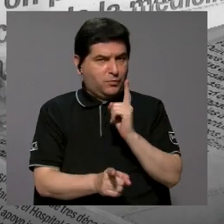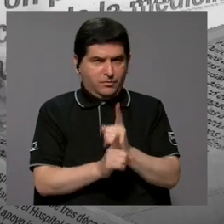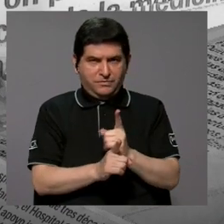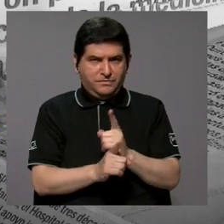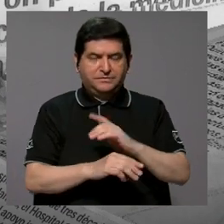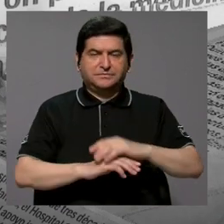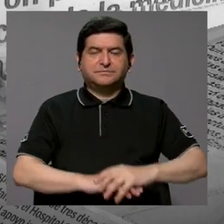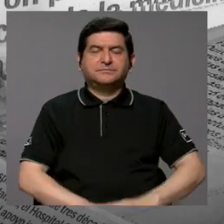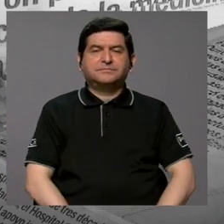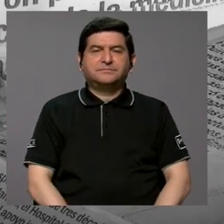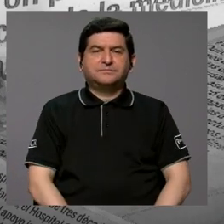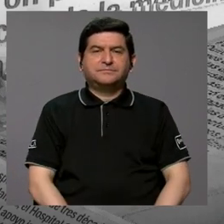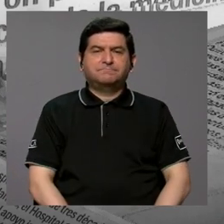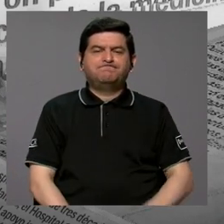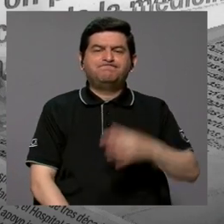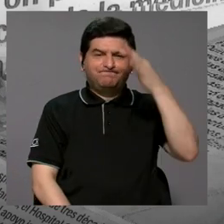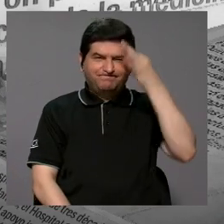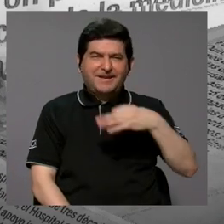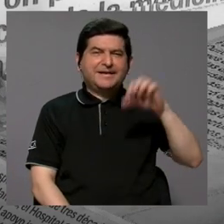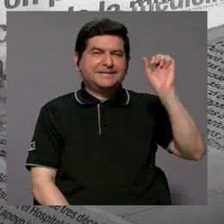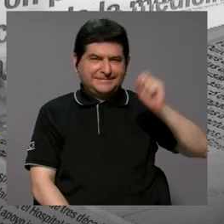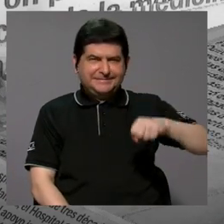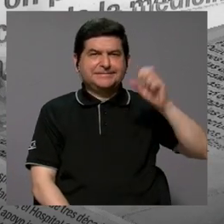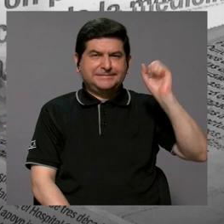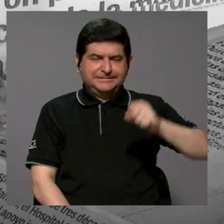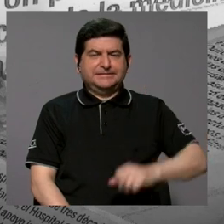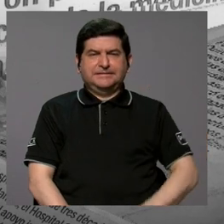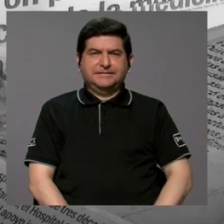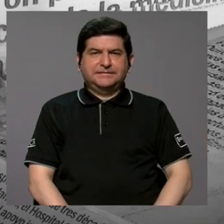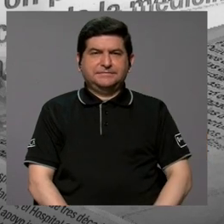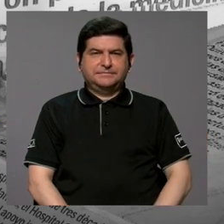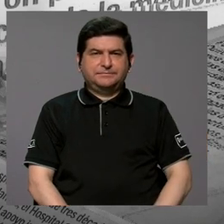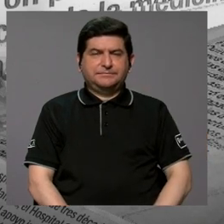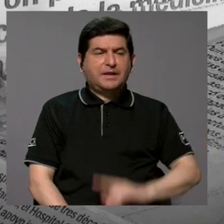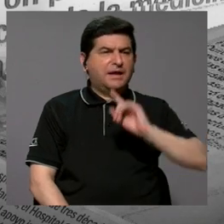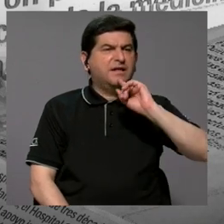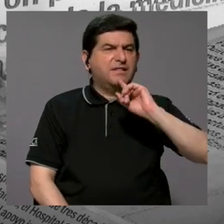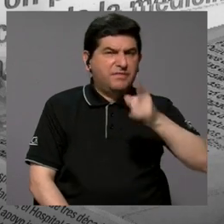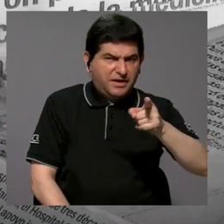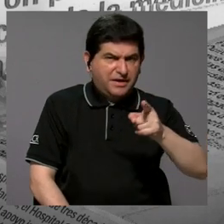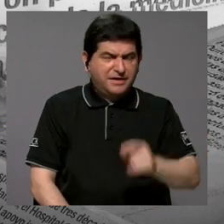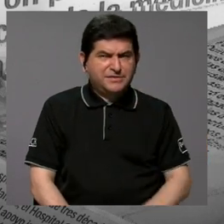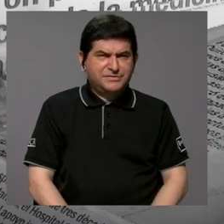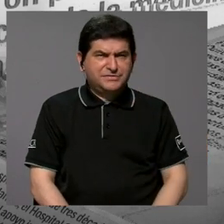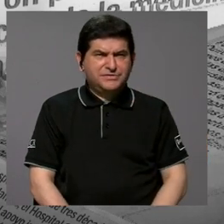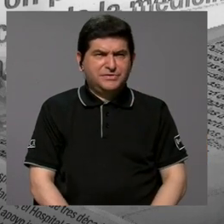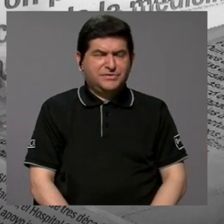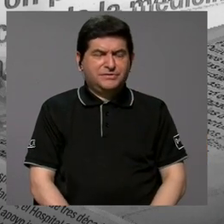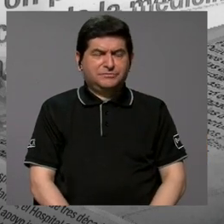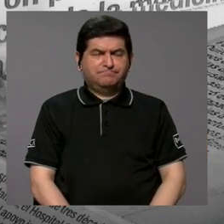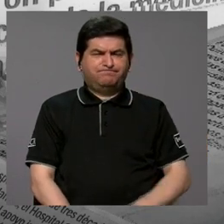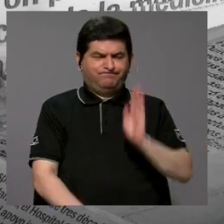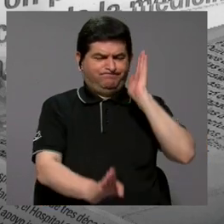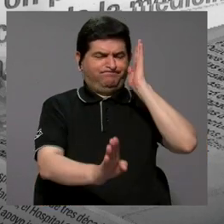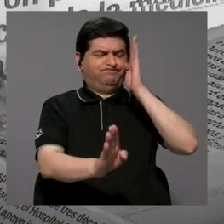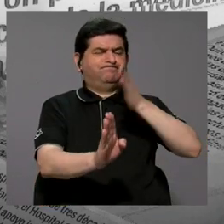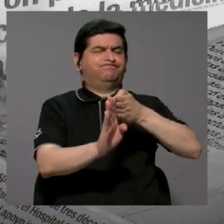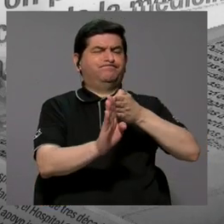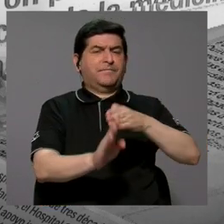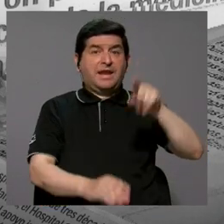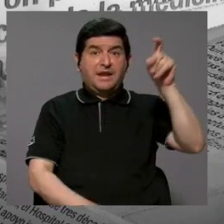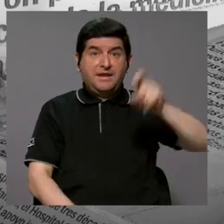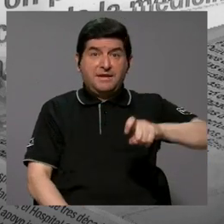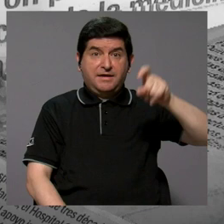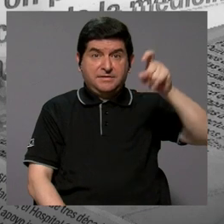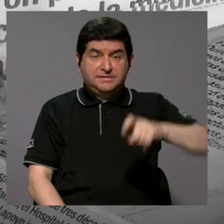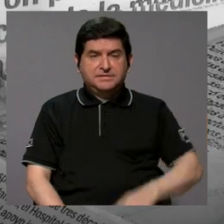Entonces, sí consideramos, ¿verdad?, que la pronunciación fue totalmente contundente porque teníamos